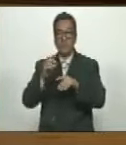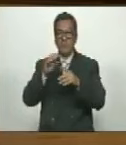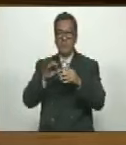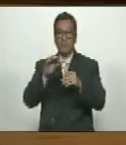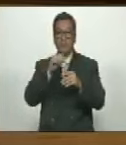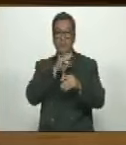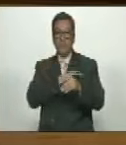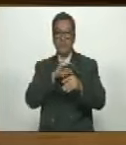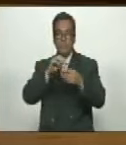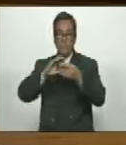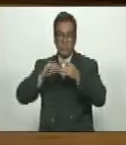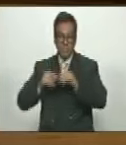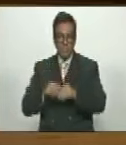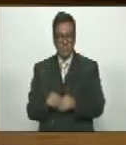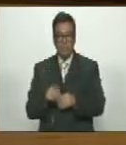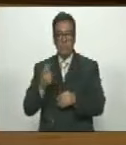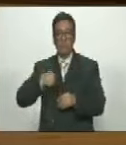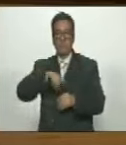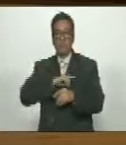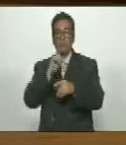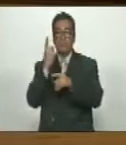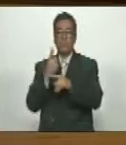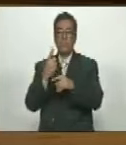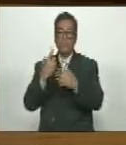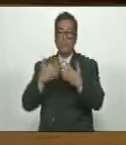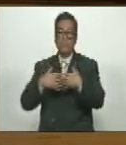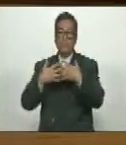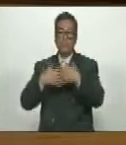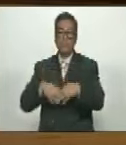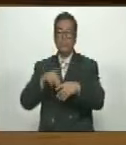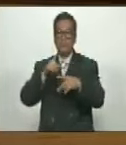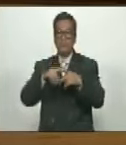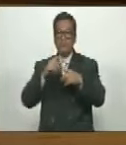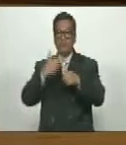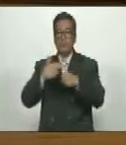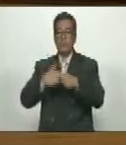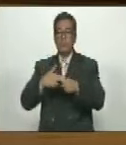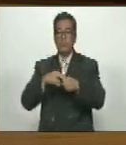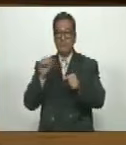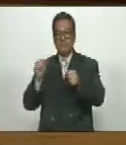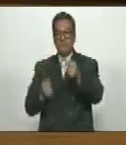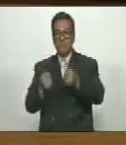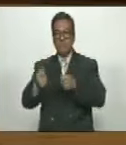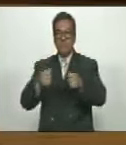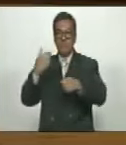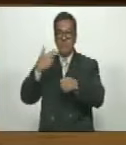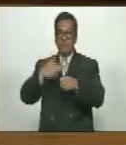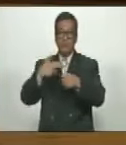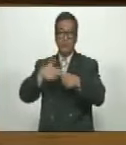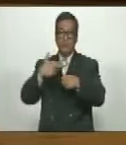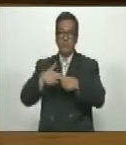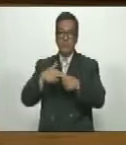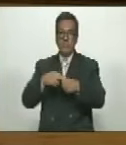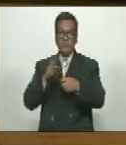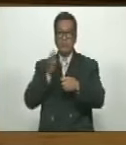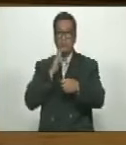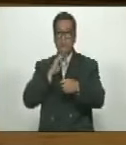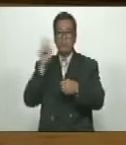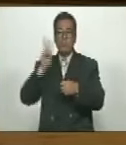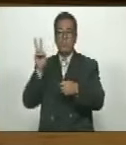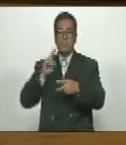sistema financiero contra nuestra principal industria la petrolera contra el transporte de ese petróleo contra los bancos